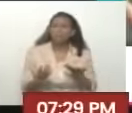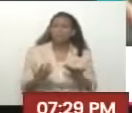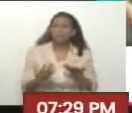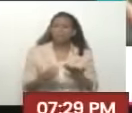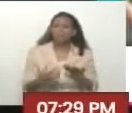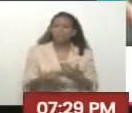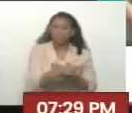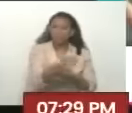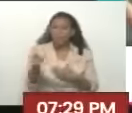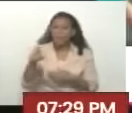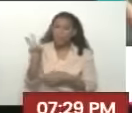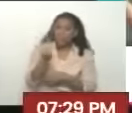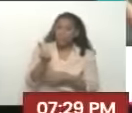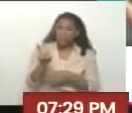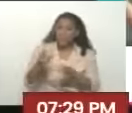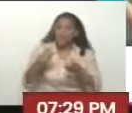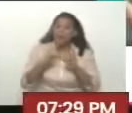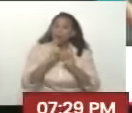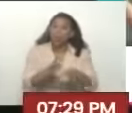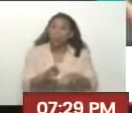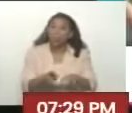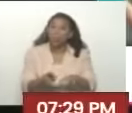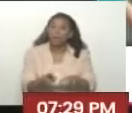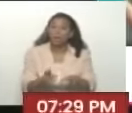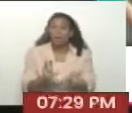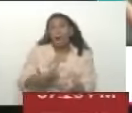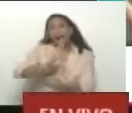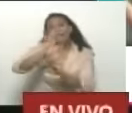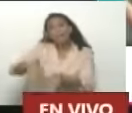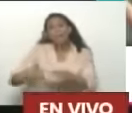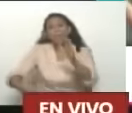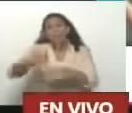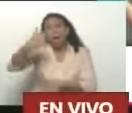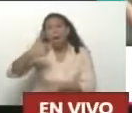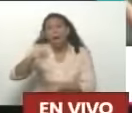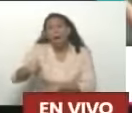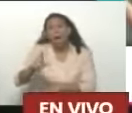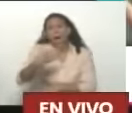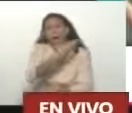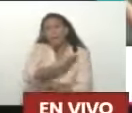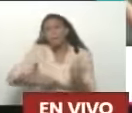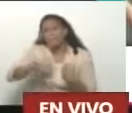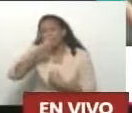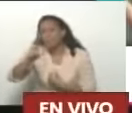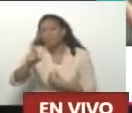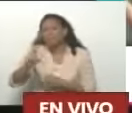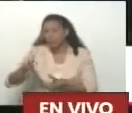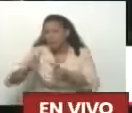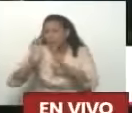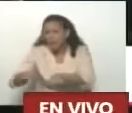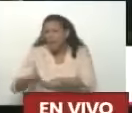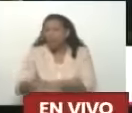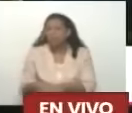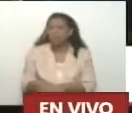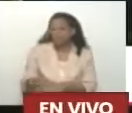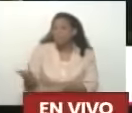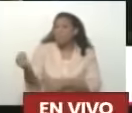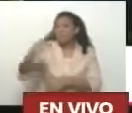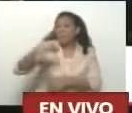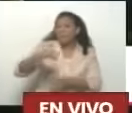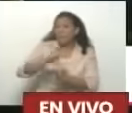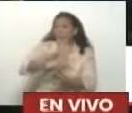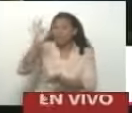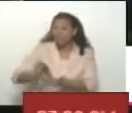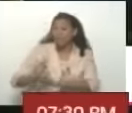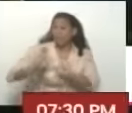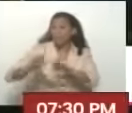Los resultados Son muy En su favor Podríamos ver Esa encuesta No sé si tenemos Los elementos Para verla